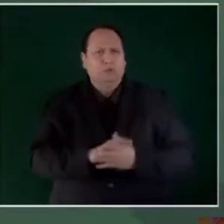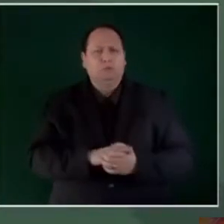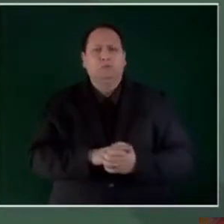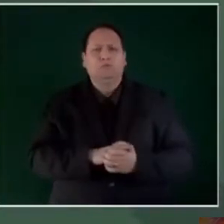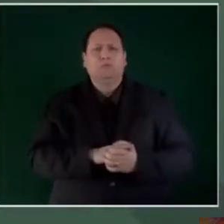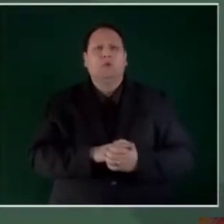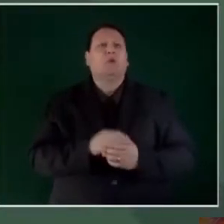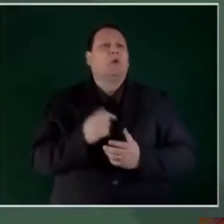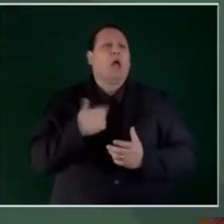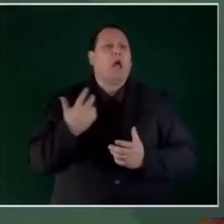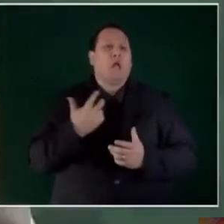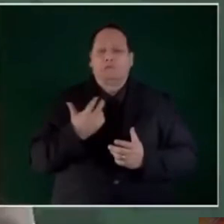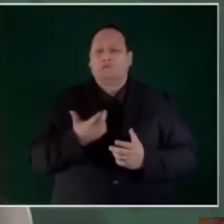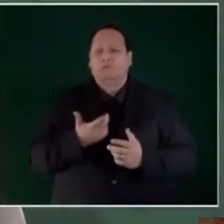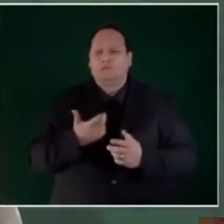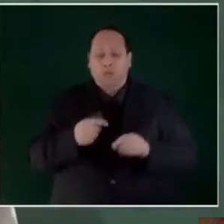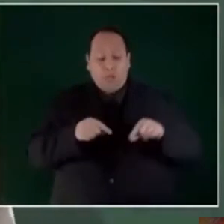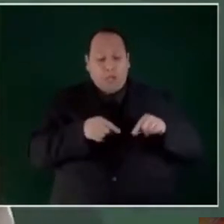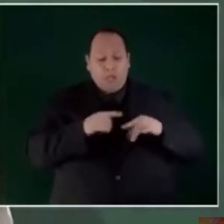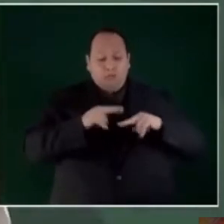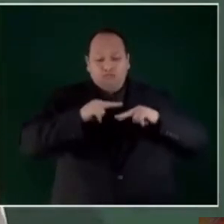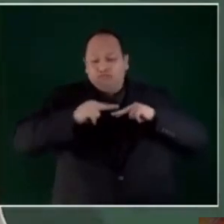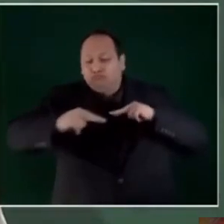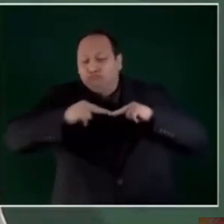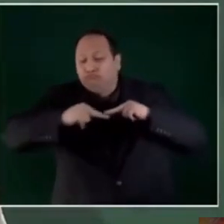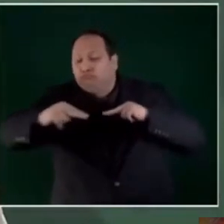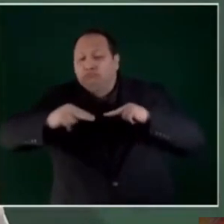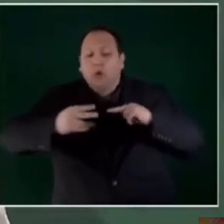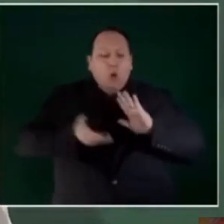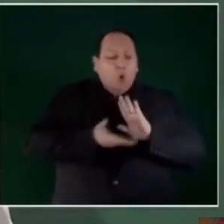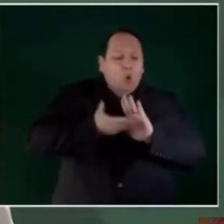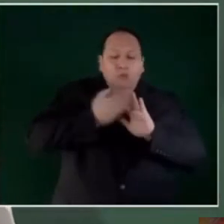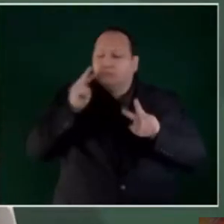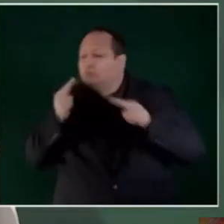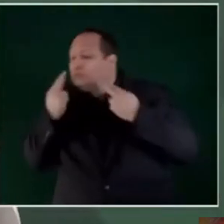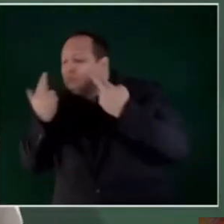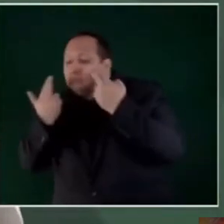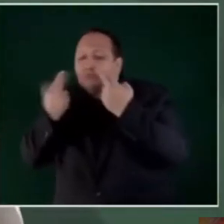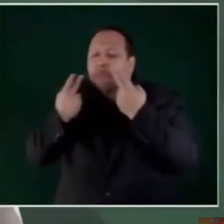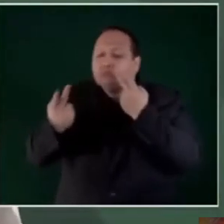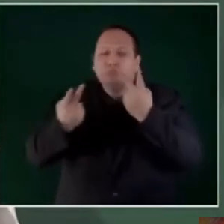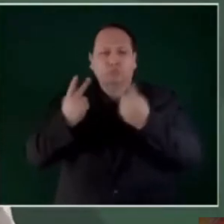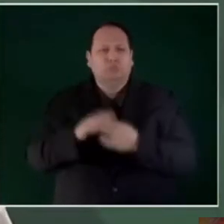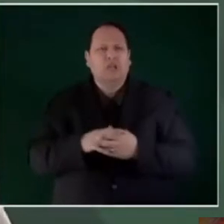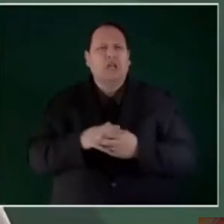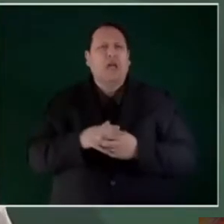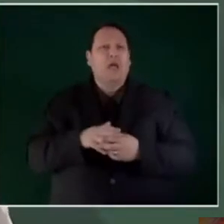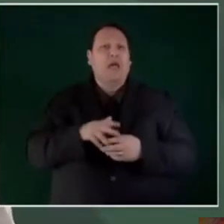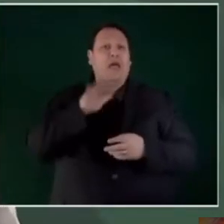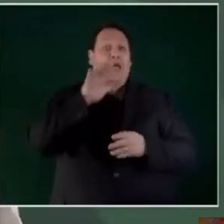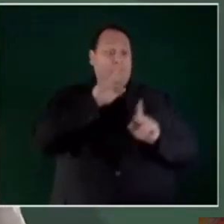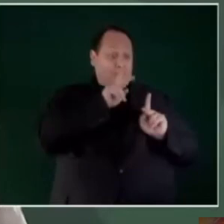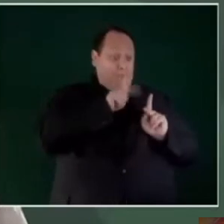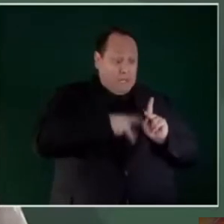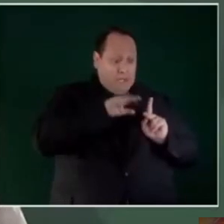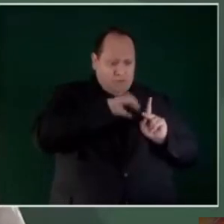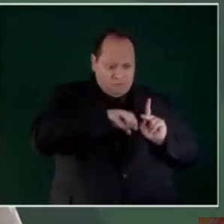ir a revisar los tramos de construcción, que son cinco